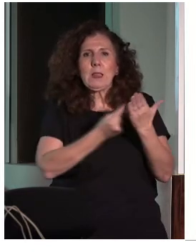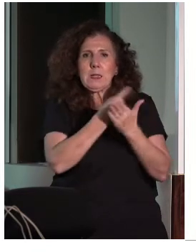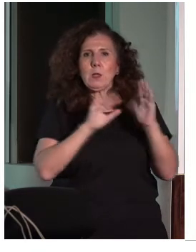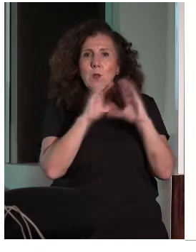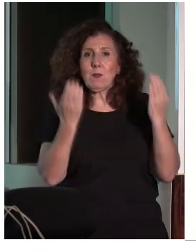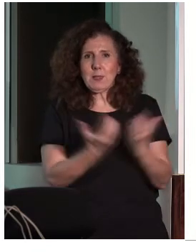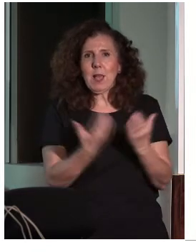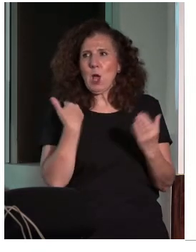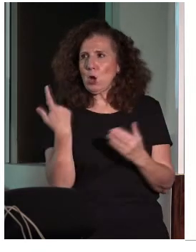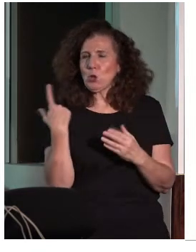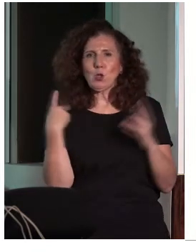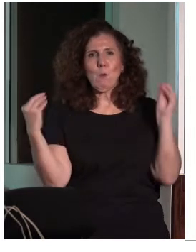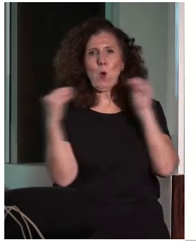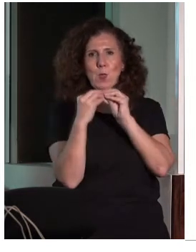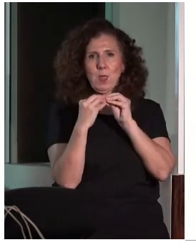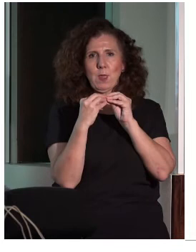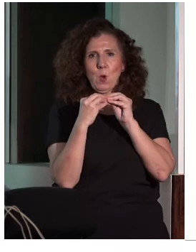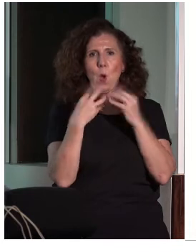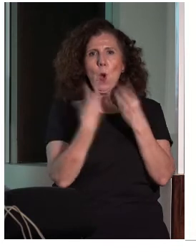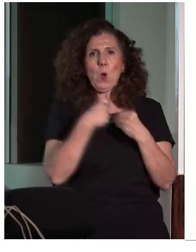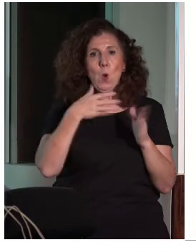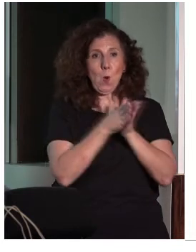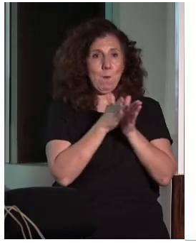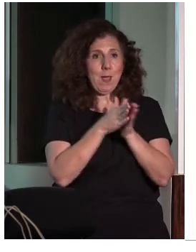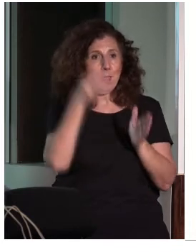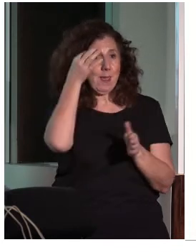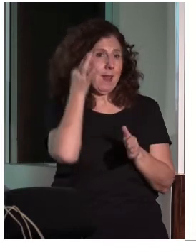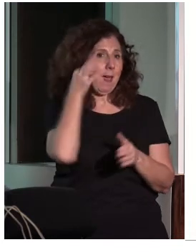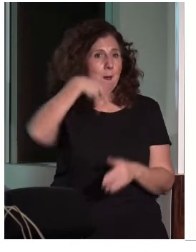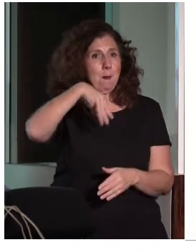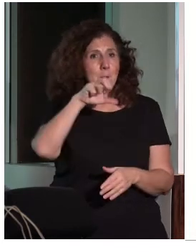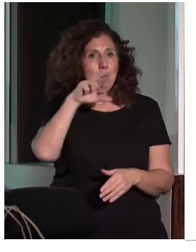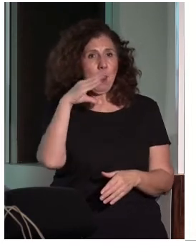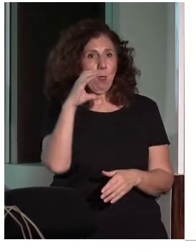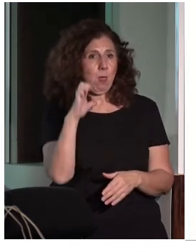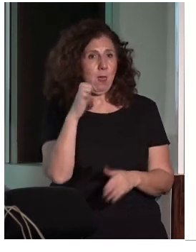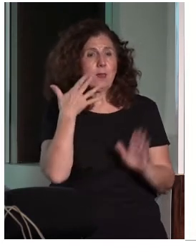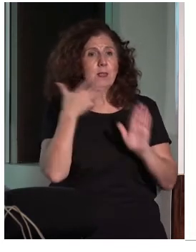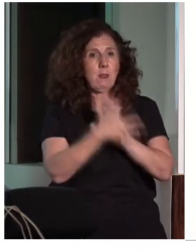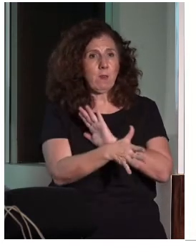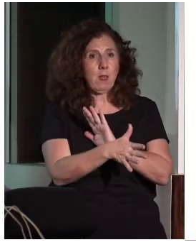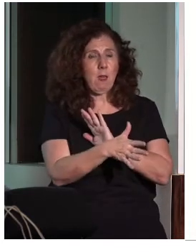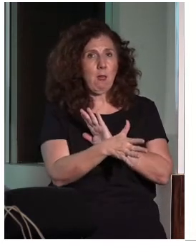Mercé al utilizar la frase de que desde el punto de vista poblacional